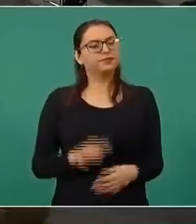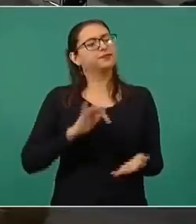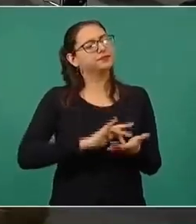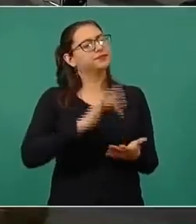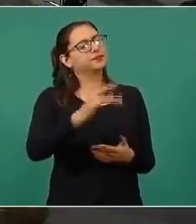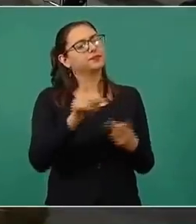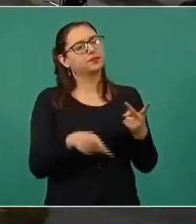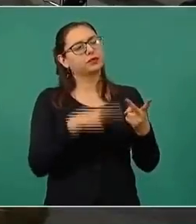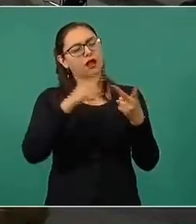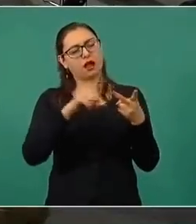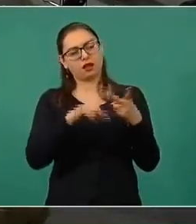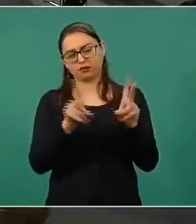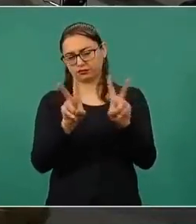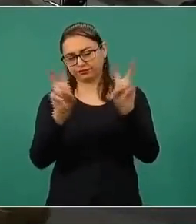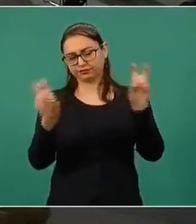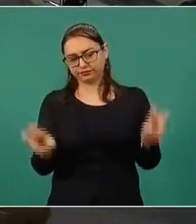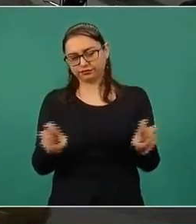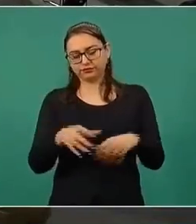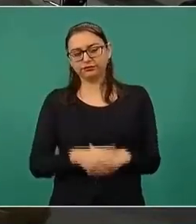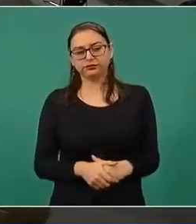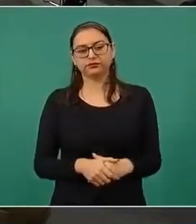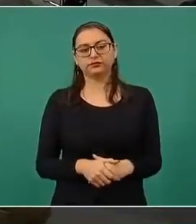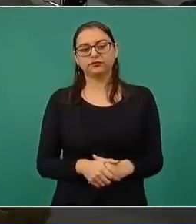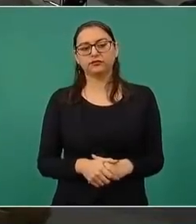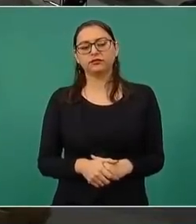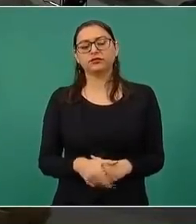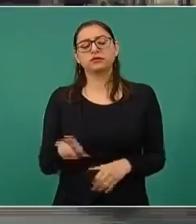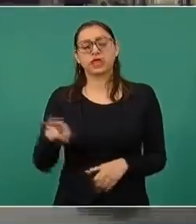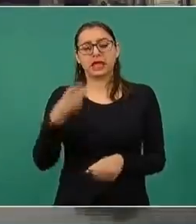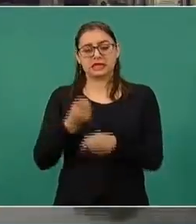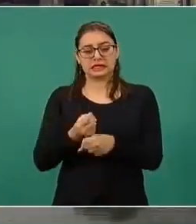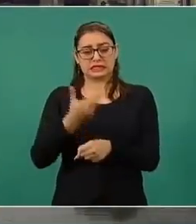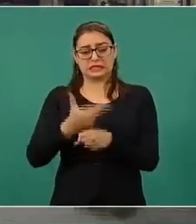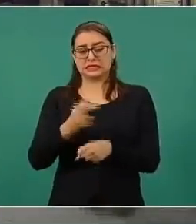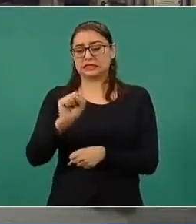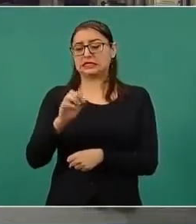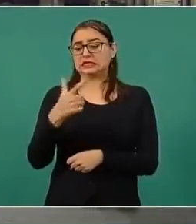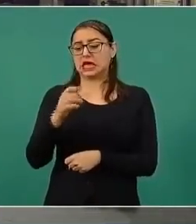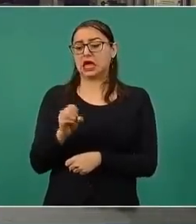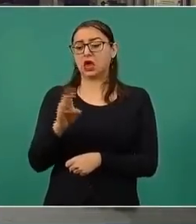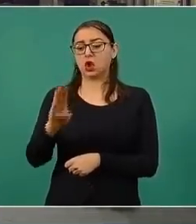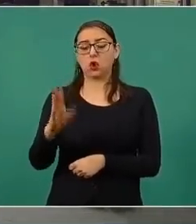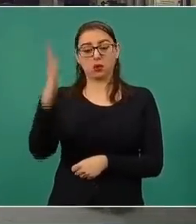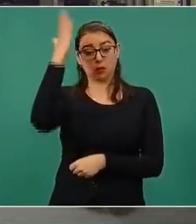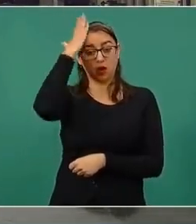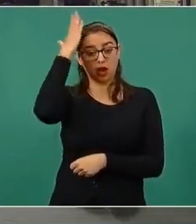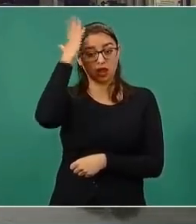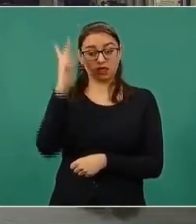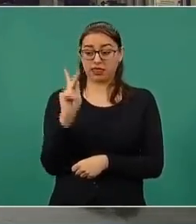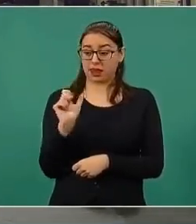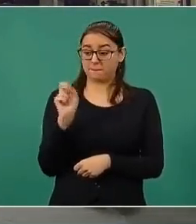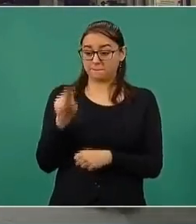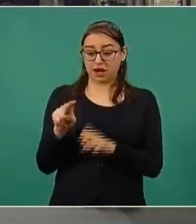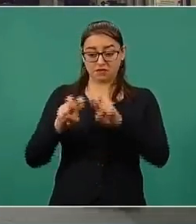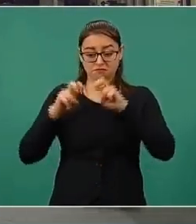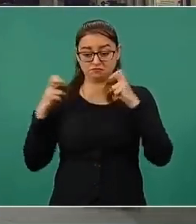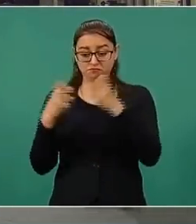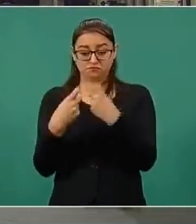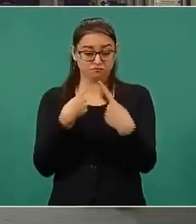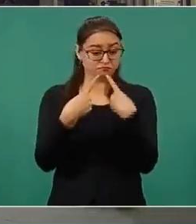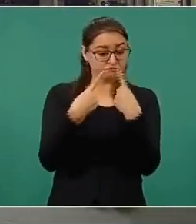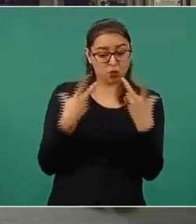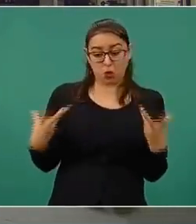Presidente, ¿sus impresiones después de la reunión que sostuvo el secretario de Gobernación Adán Augusto con los líderes del PAN? ¿Estamos hablando de una